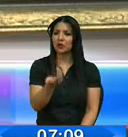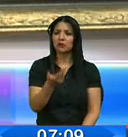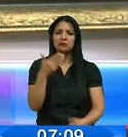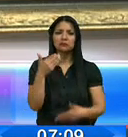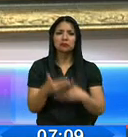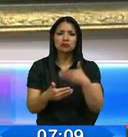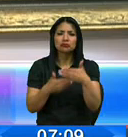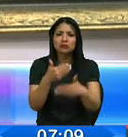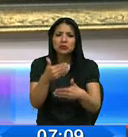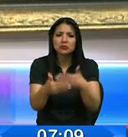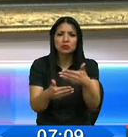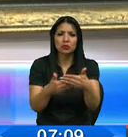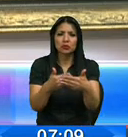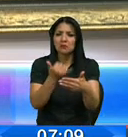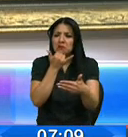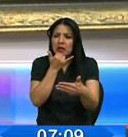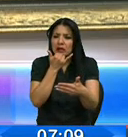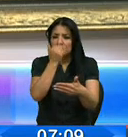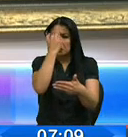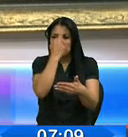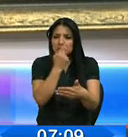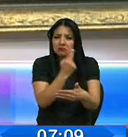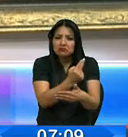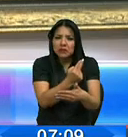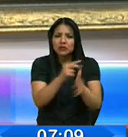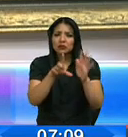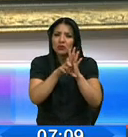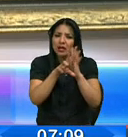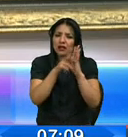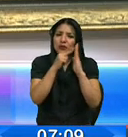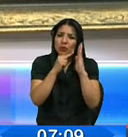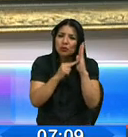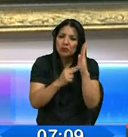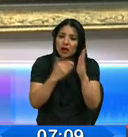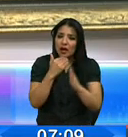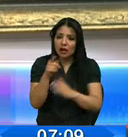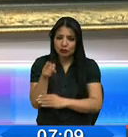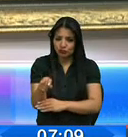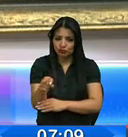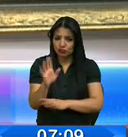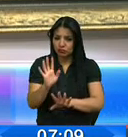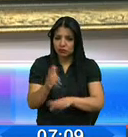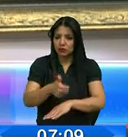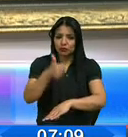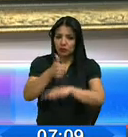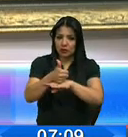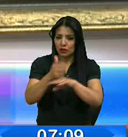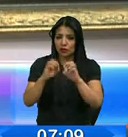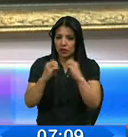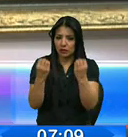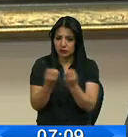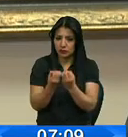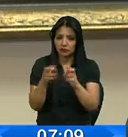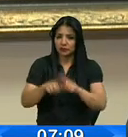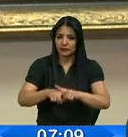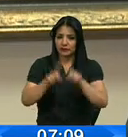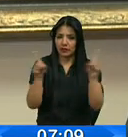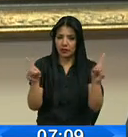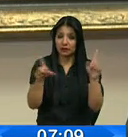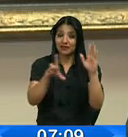no corresponde al órgano que hemos señalado, sino al órgano